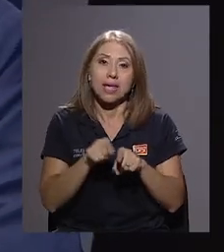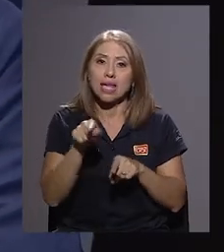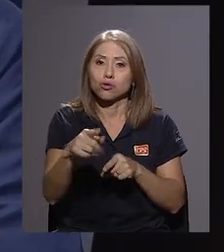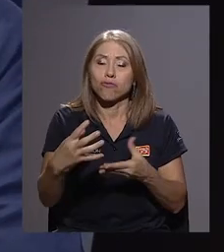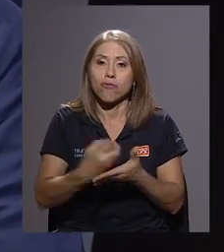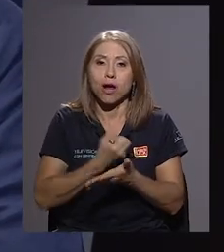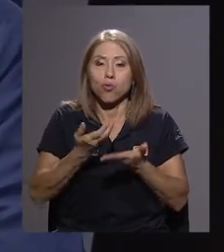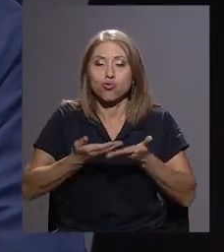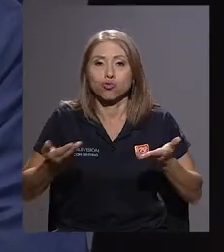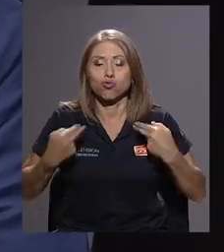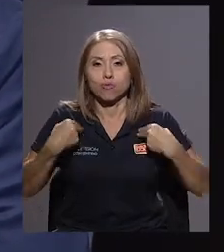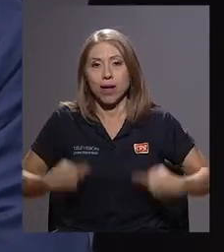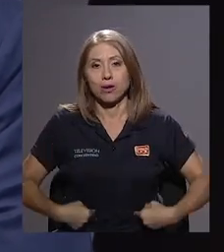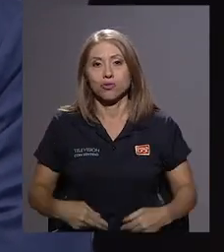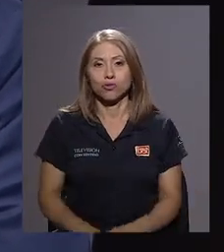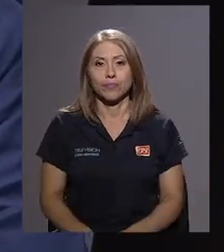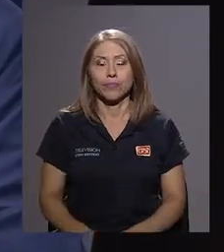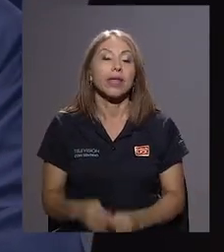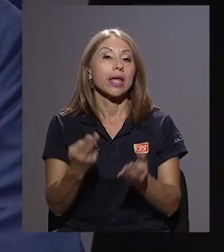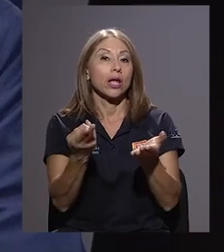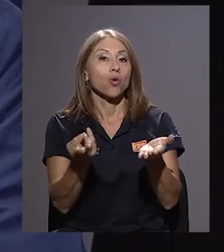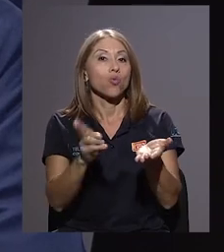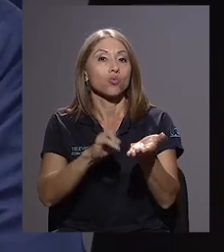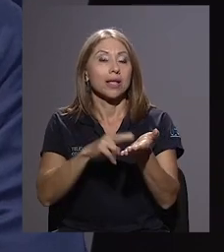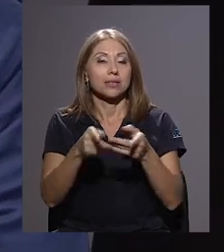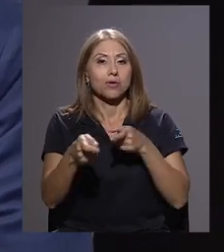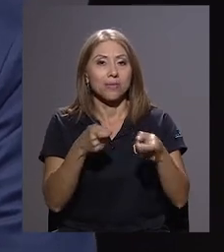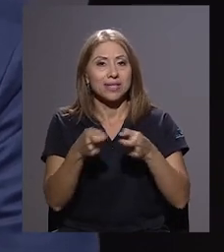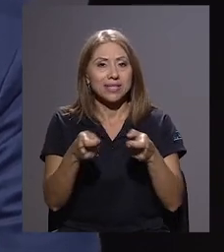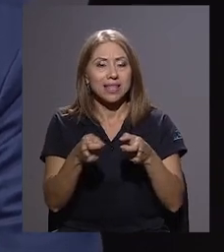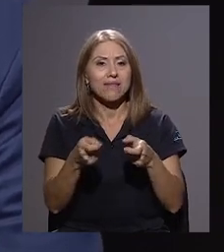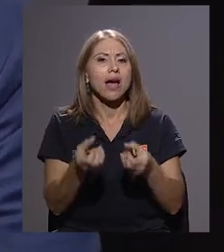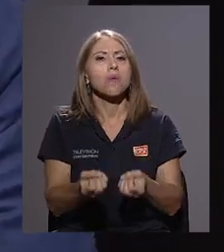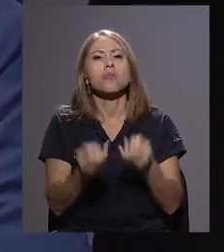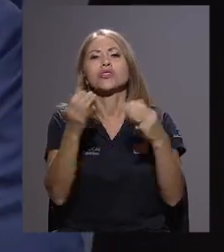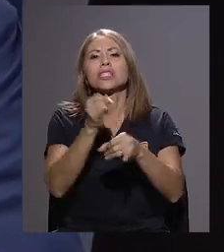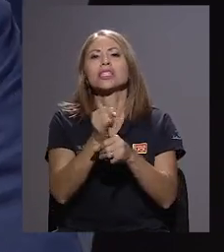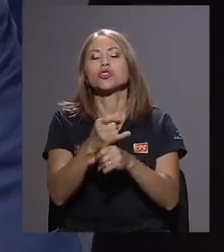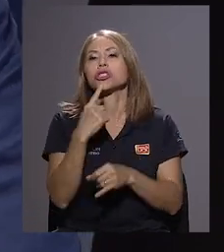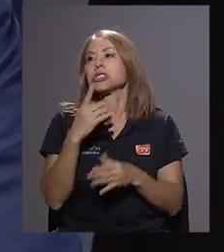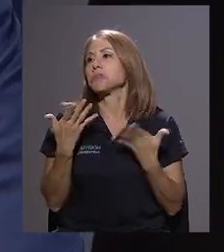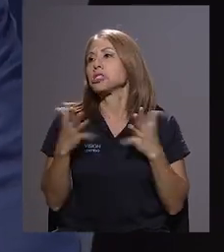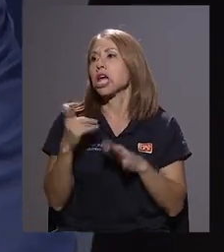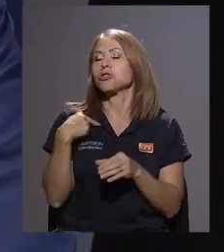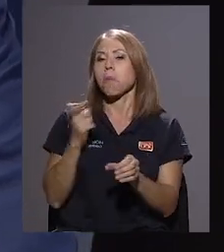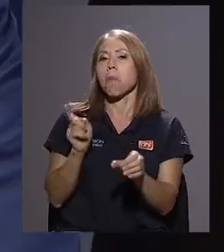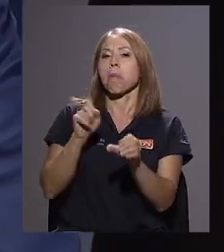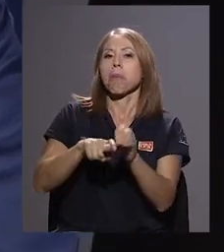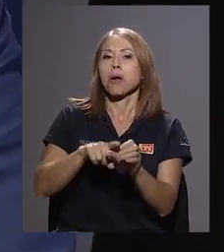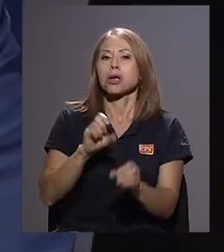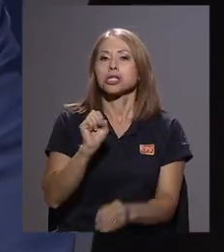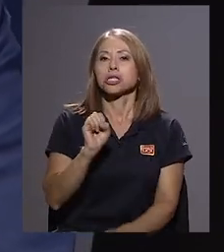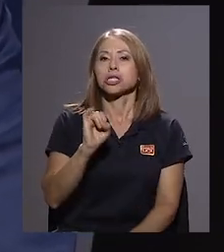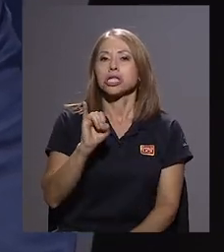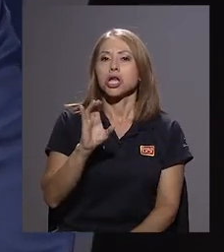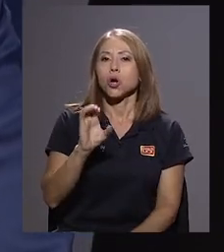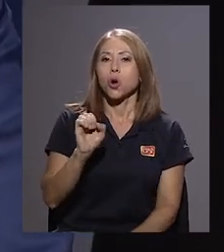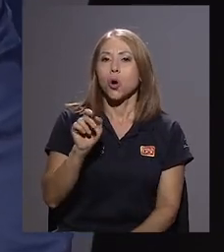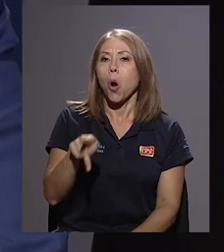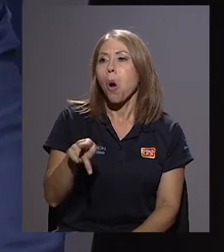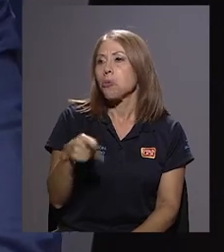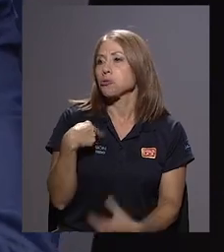humanos. En la parte de contratación administrativa, muchas instituciones dicen, bueno, es que yo estoy en el psicólogo, lo hago, entonces no